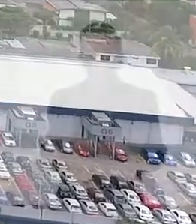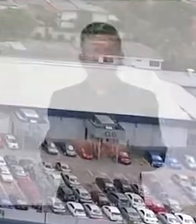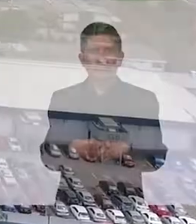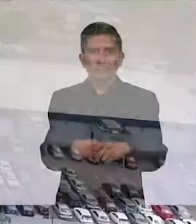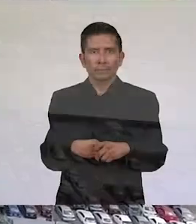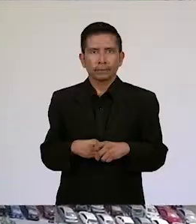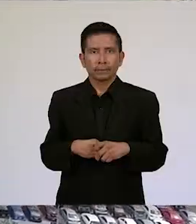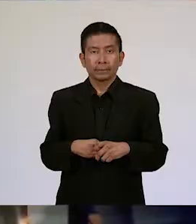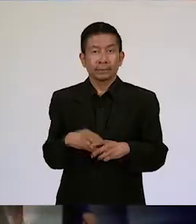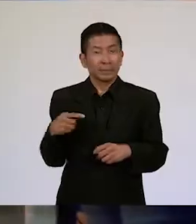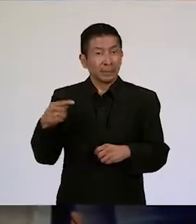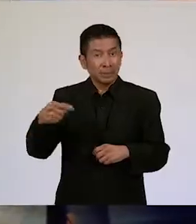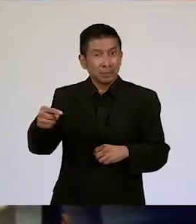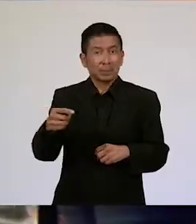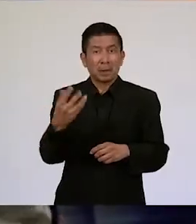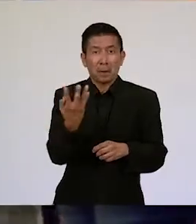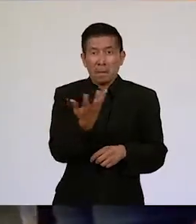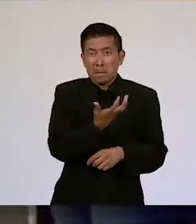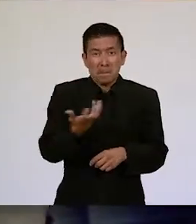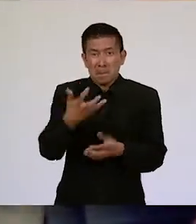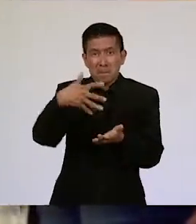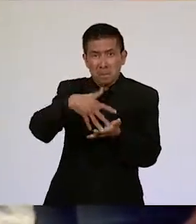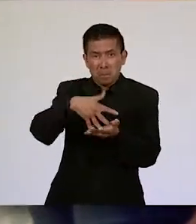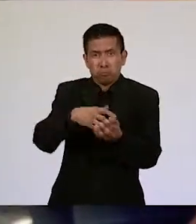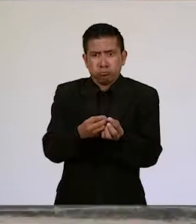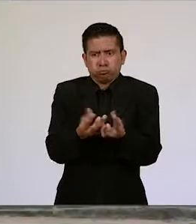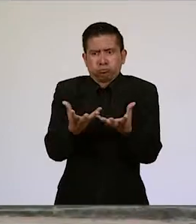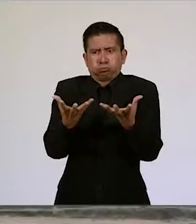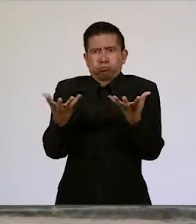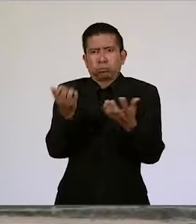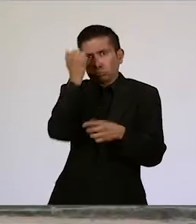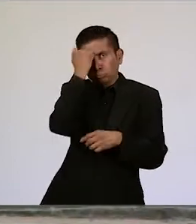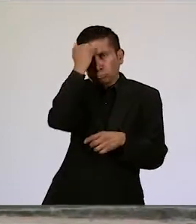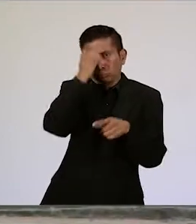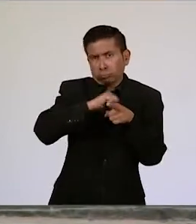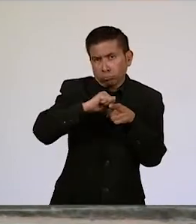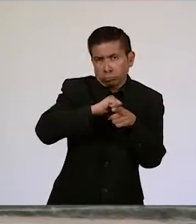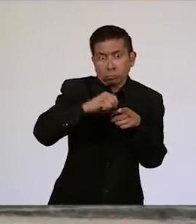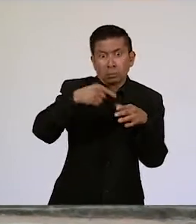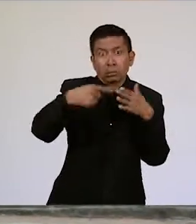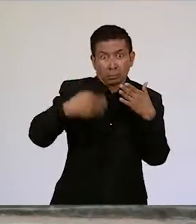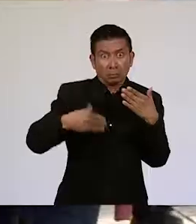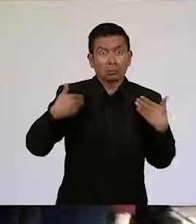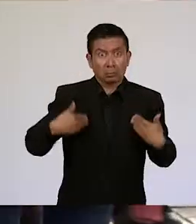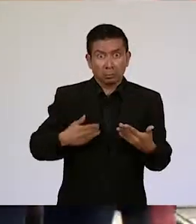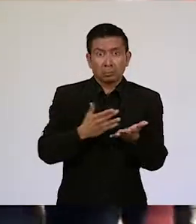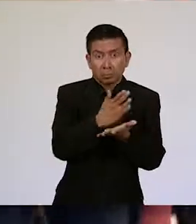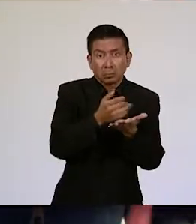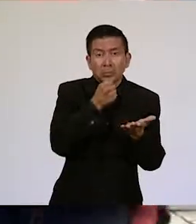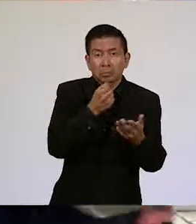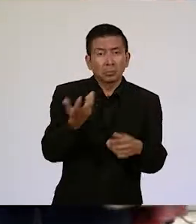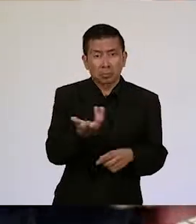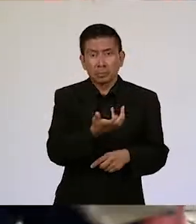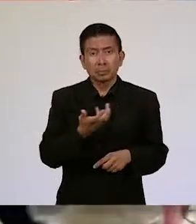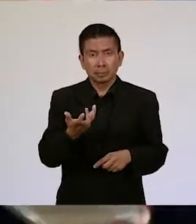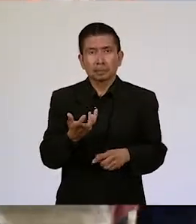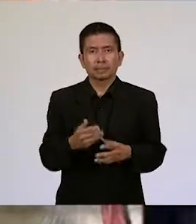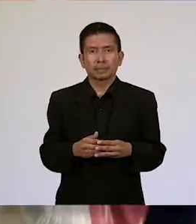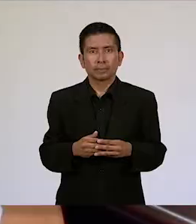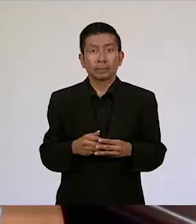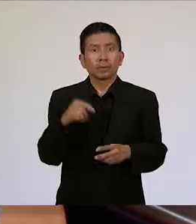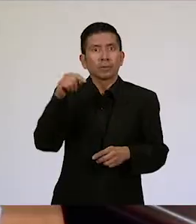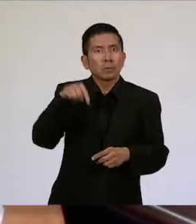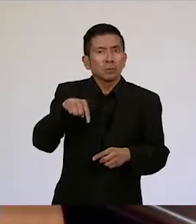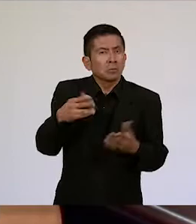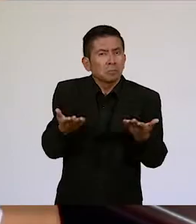Cada vez más ciudadanos se están empoderando de ejercer su derecho de acceso a la información pública. Esta vez